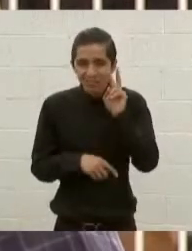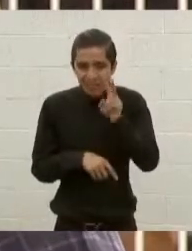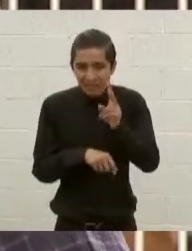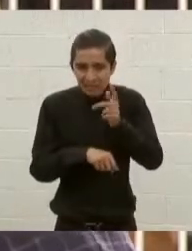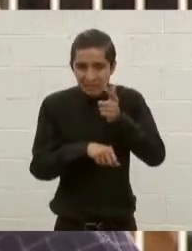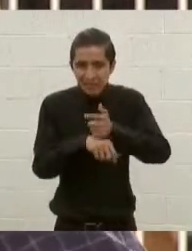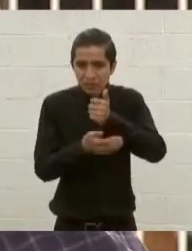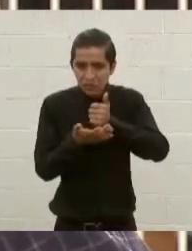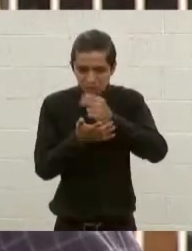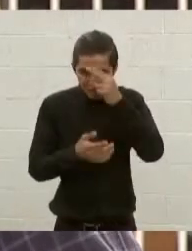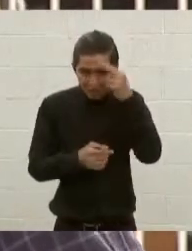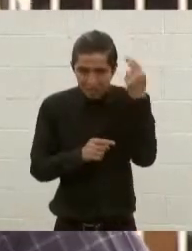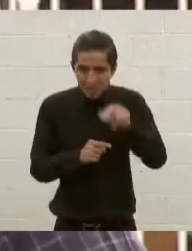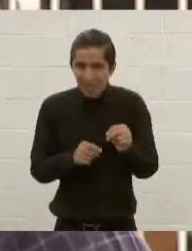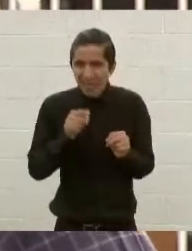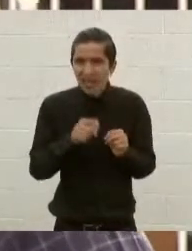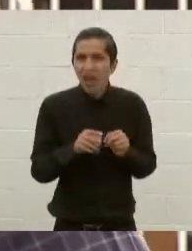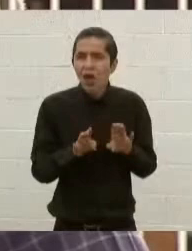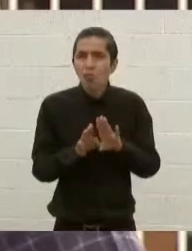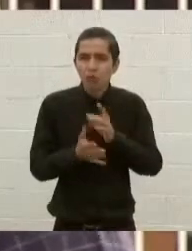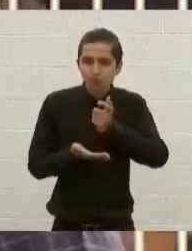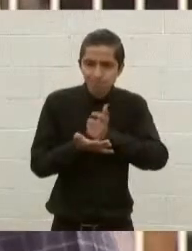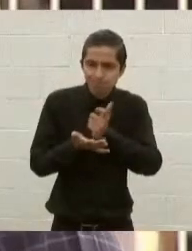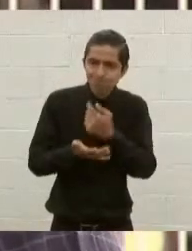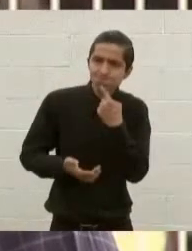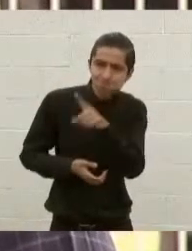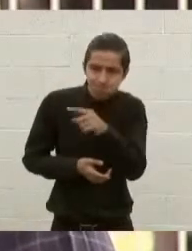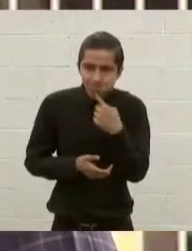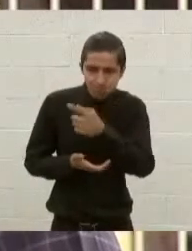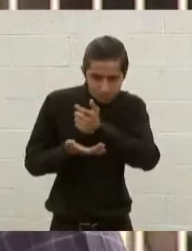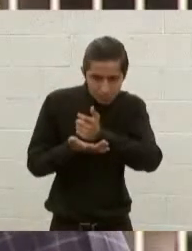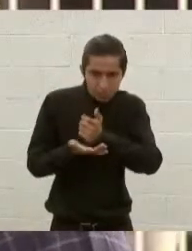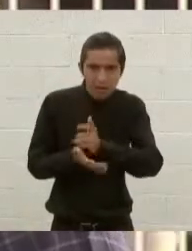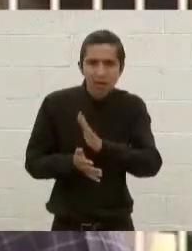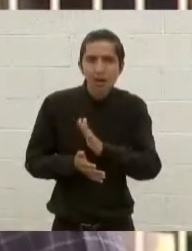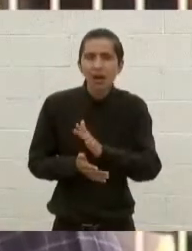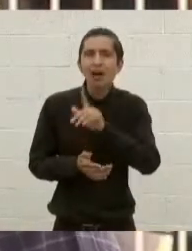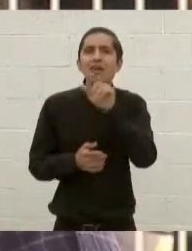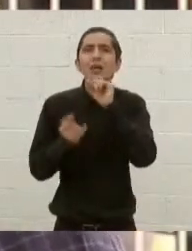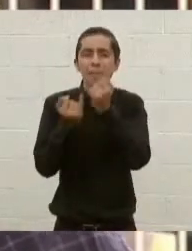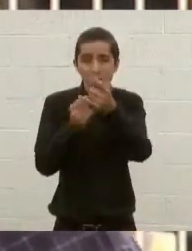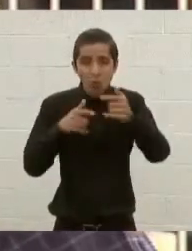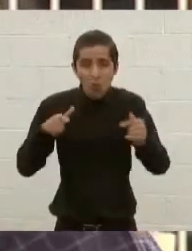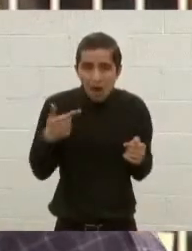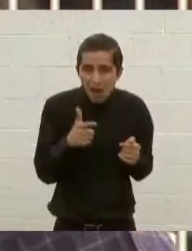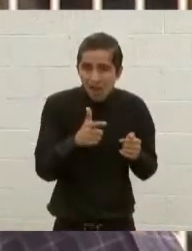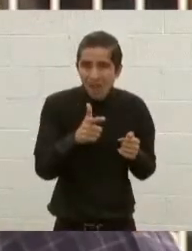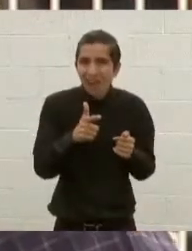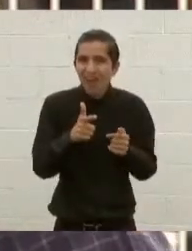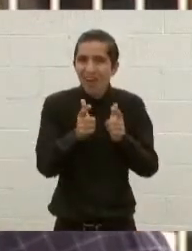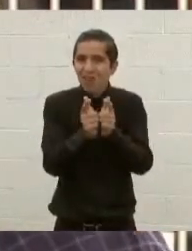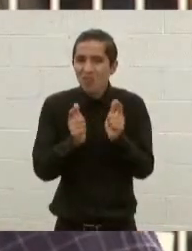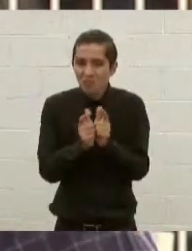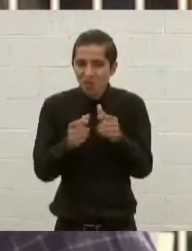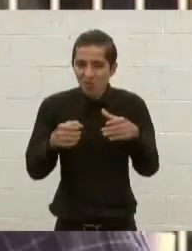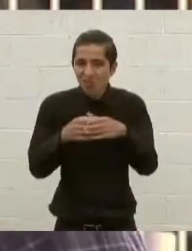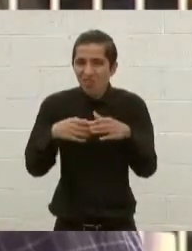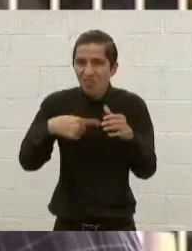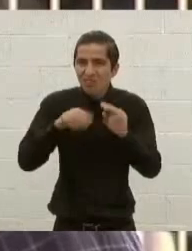en la ciudad de México y las amenazas incluso que se han presentado desde el estado de Guanajuato por un grupo criminal